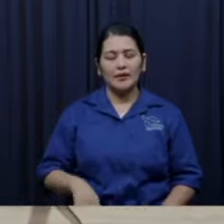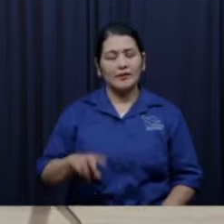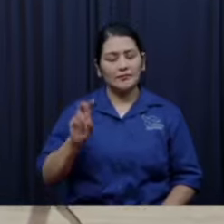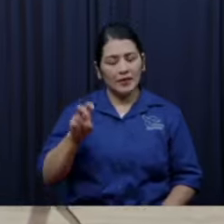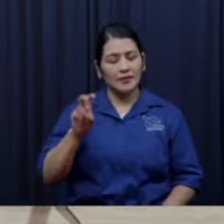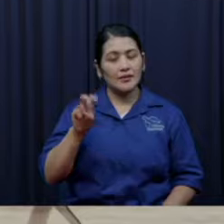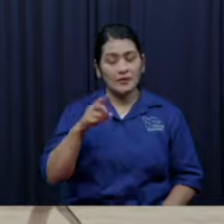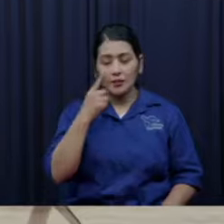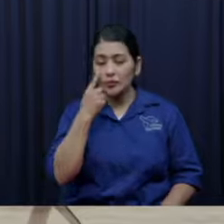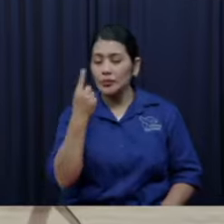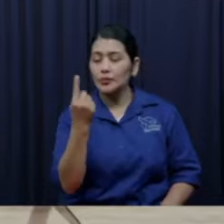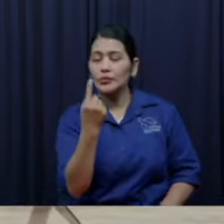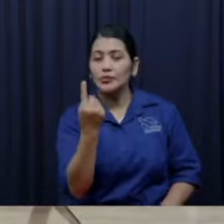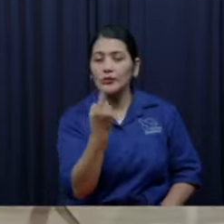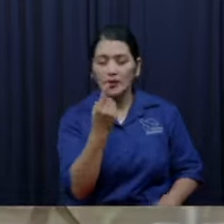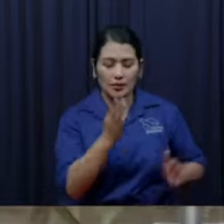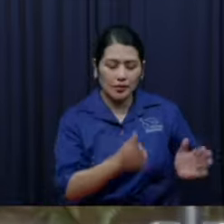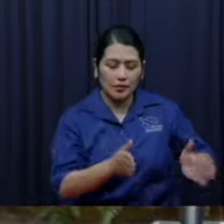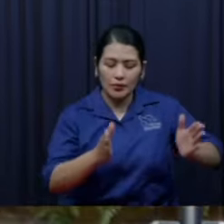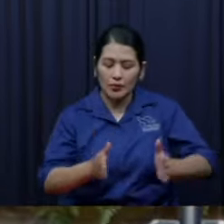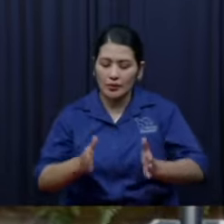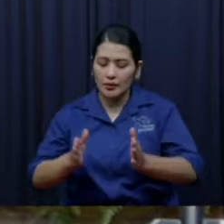para protección de los inocentes